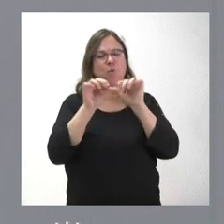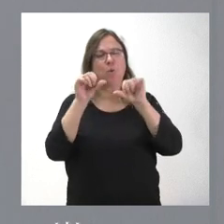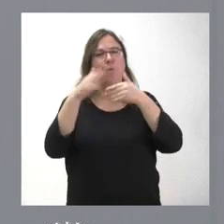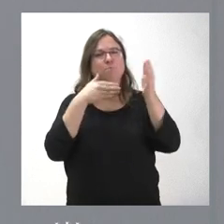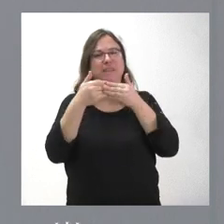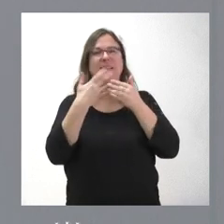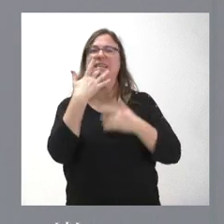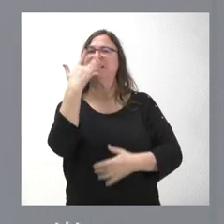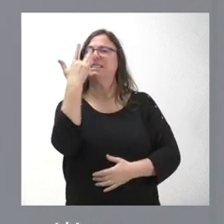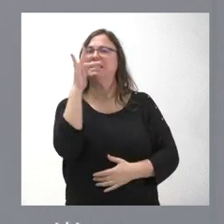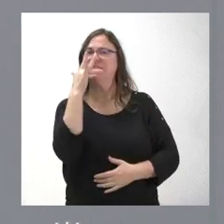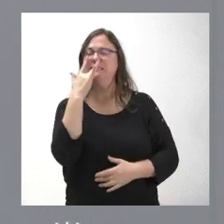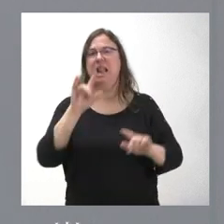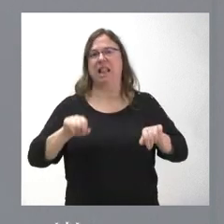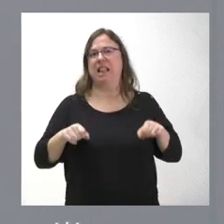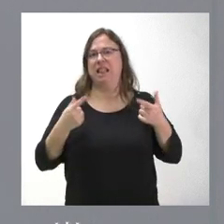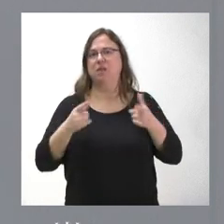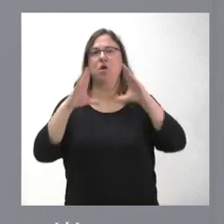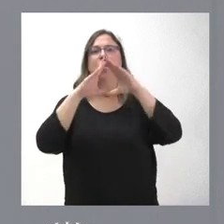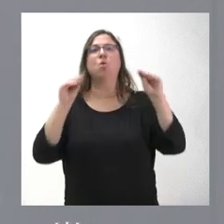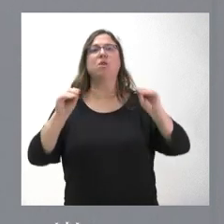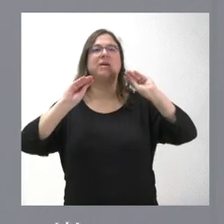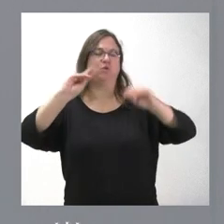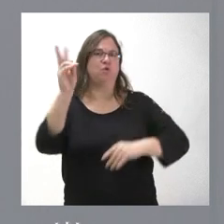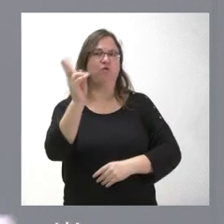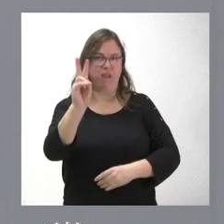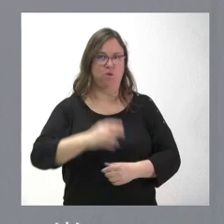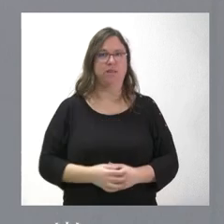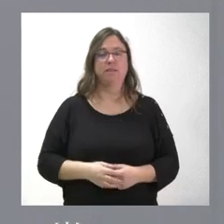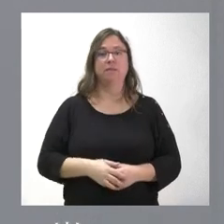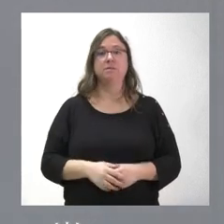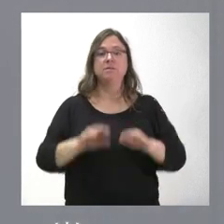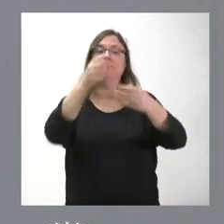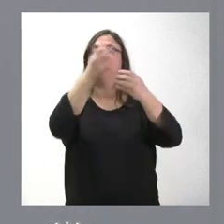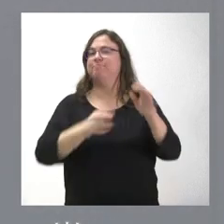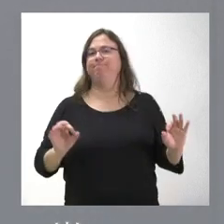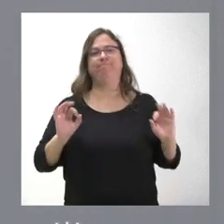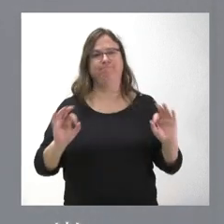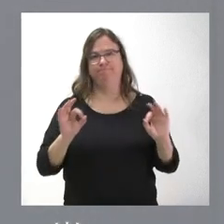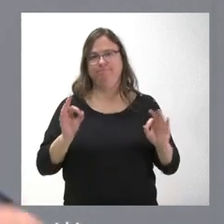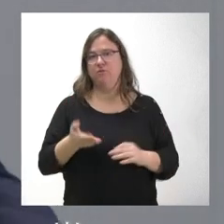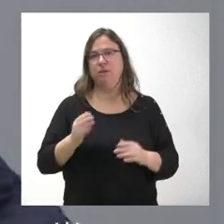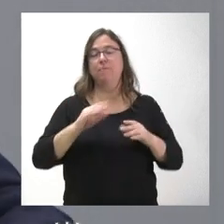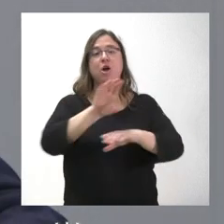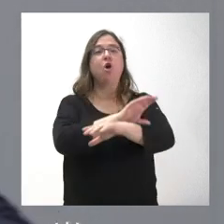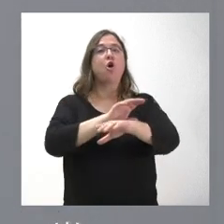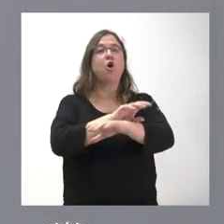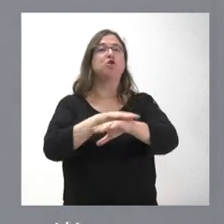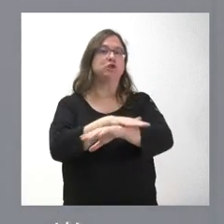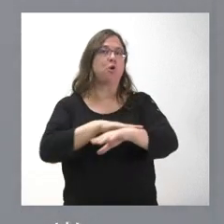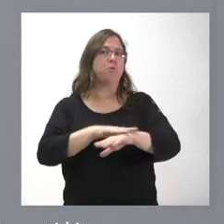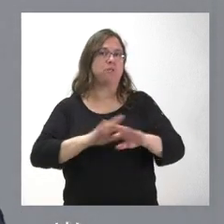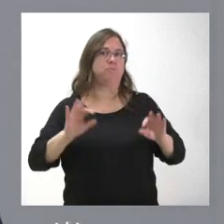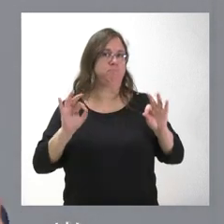Cristalografía y Miralotología de la Universidad de Valladolid. Y estos son los aspectos fundamentales de este Consejo de